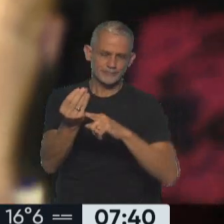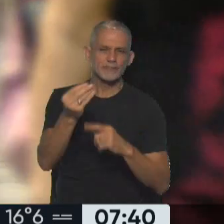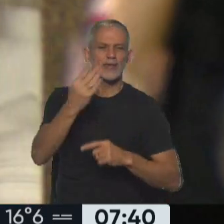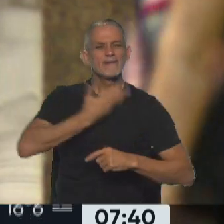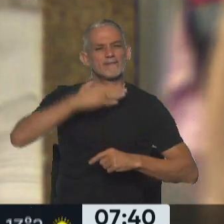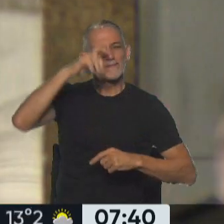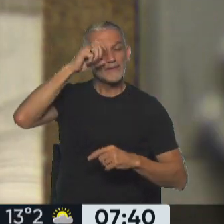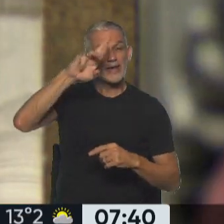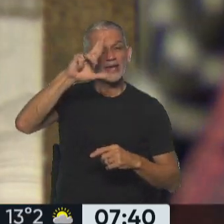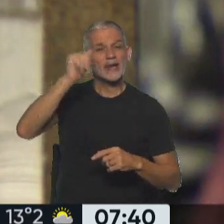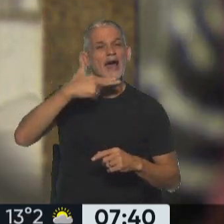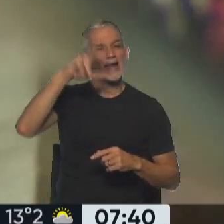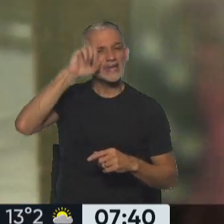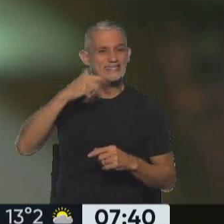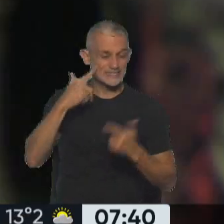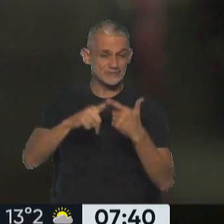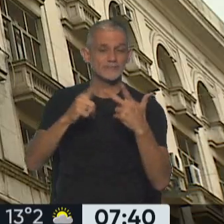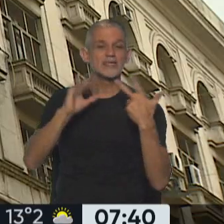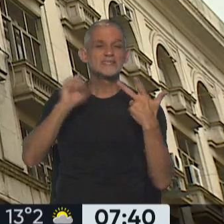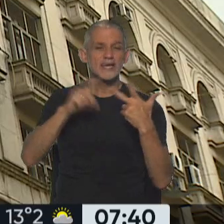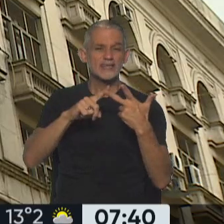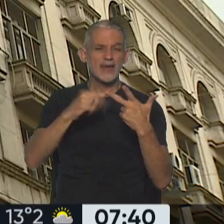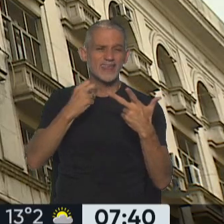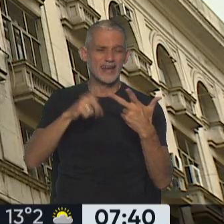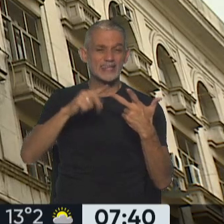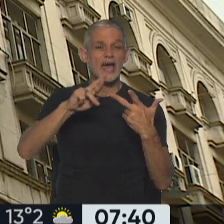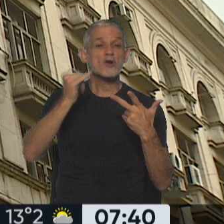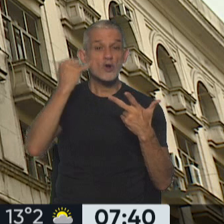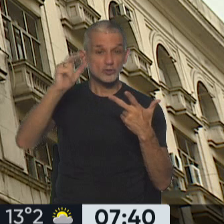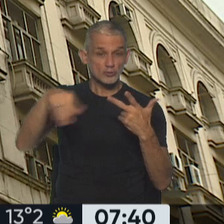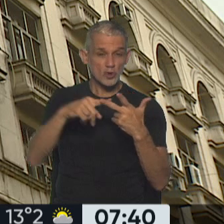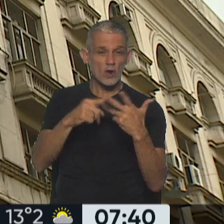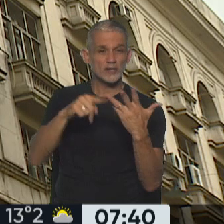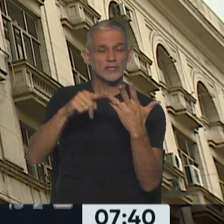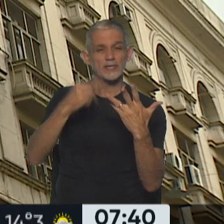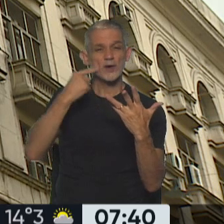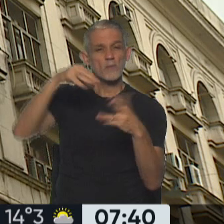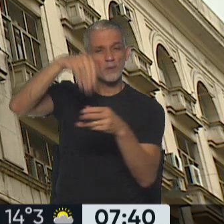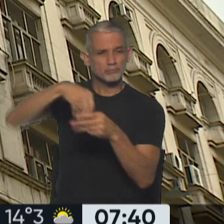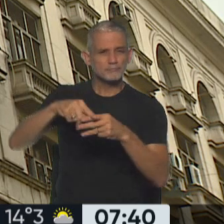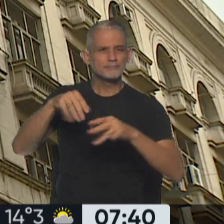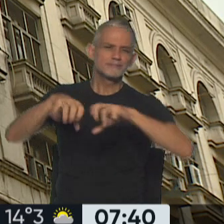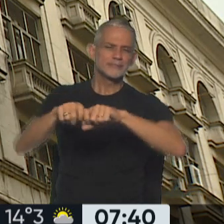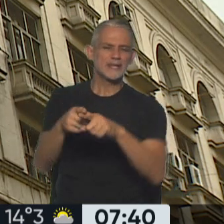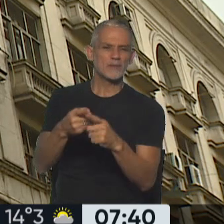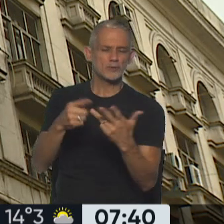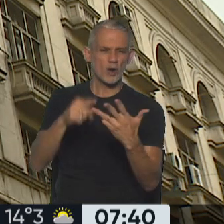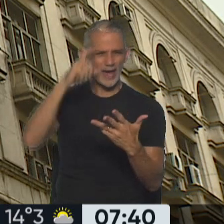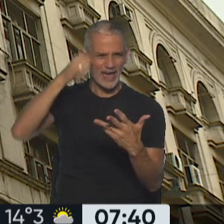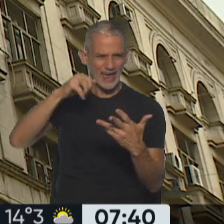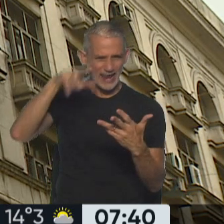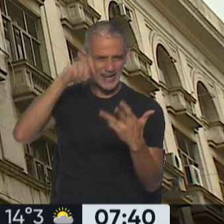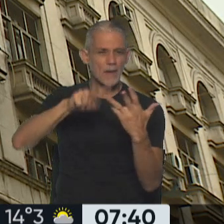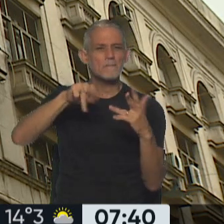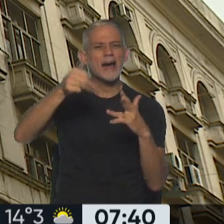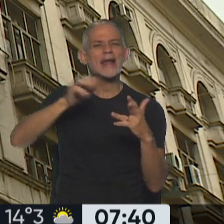Ferraresi, la secretaria de Energía, Flavia Rollón y el interventor del ENRE, Walter Martelo, también con el subsecretario